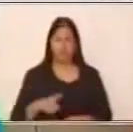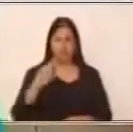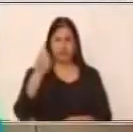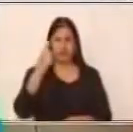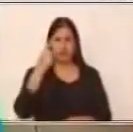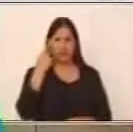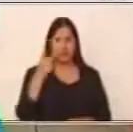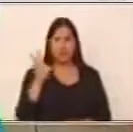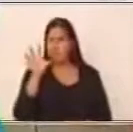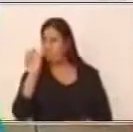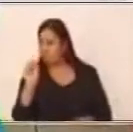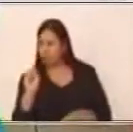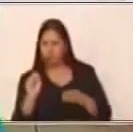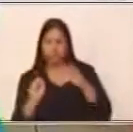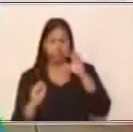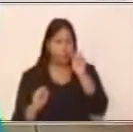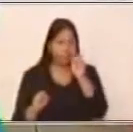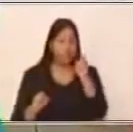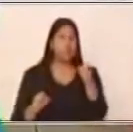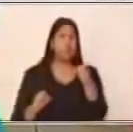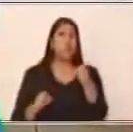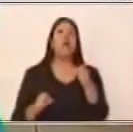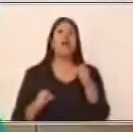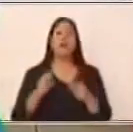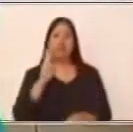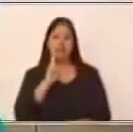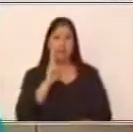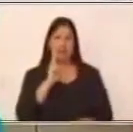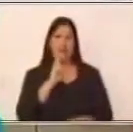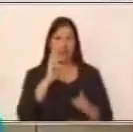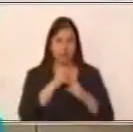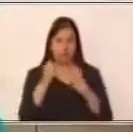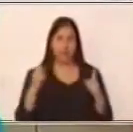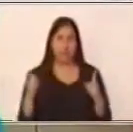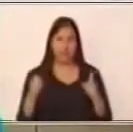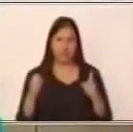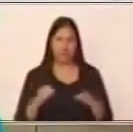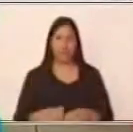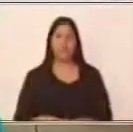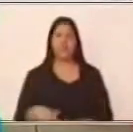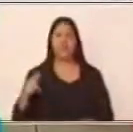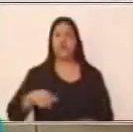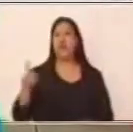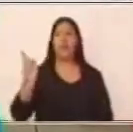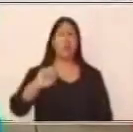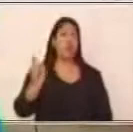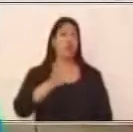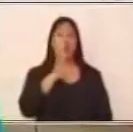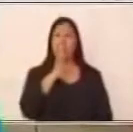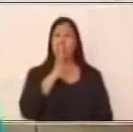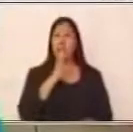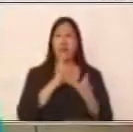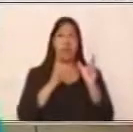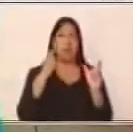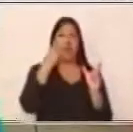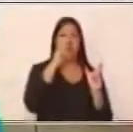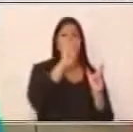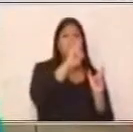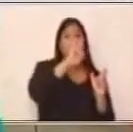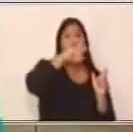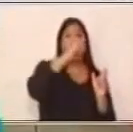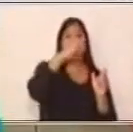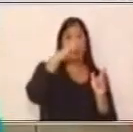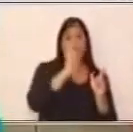identificar los verbos de la oración. Aquí no estamos hablando de sujeto y predicado, sino de